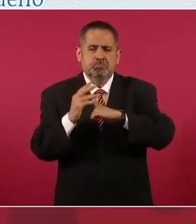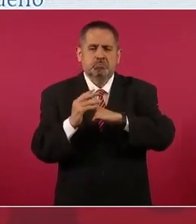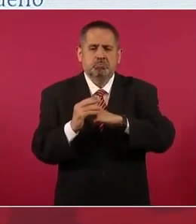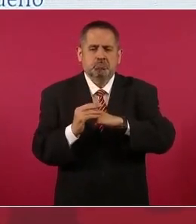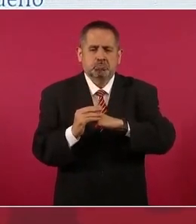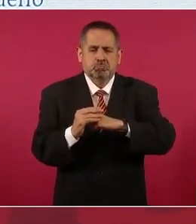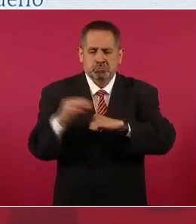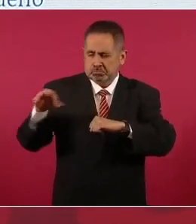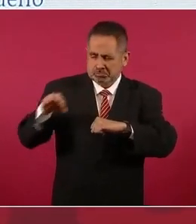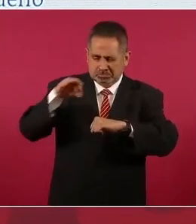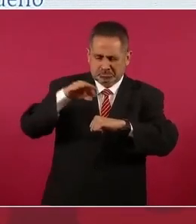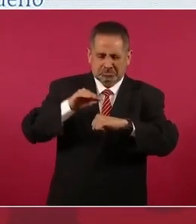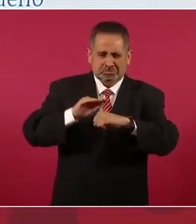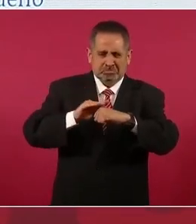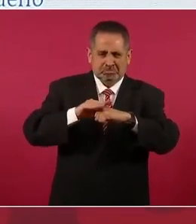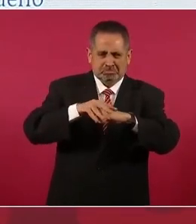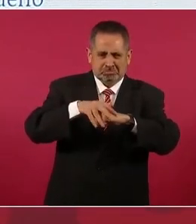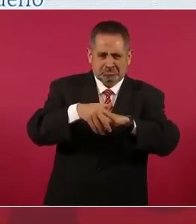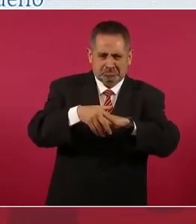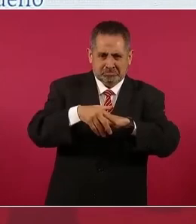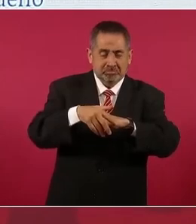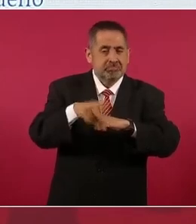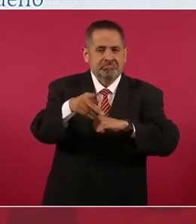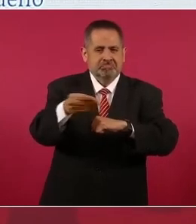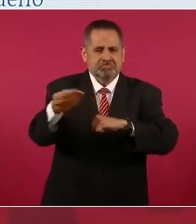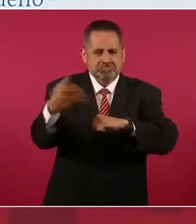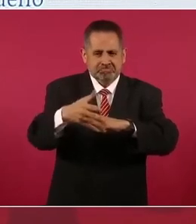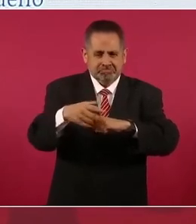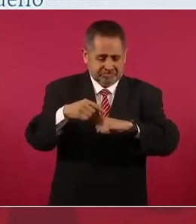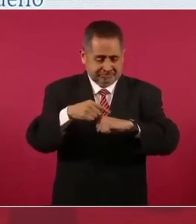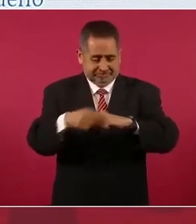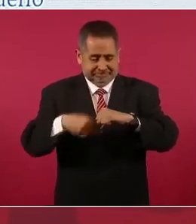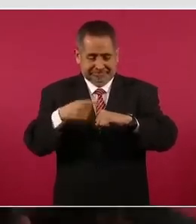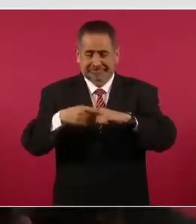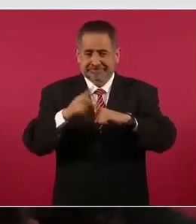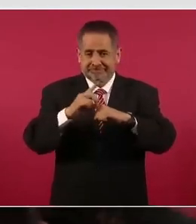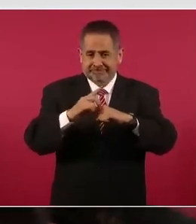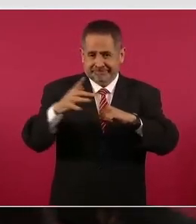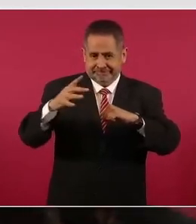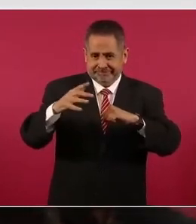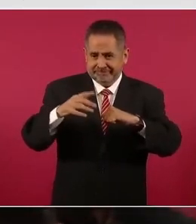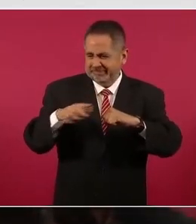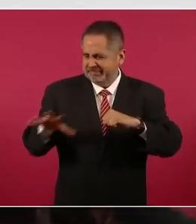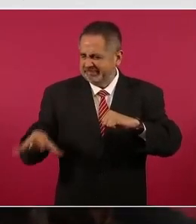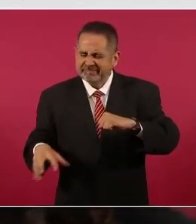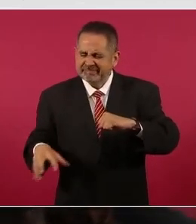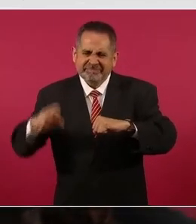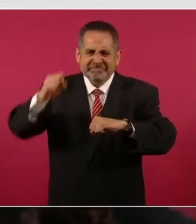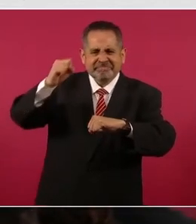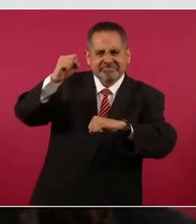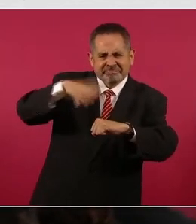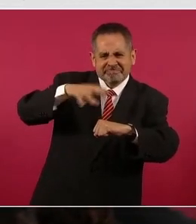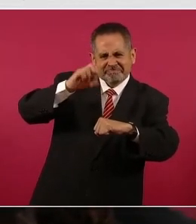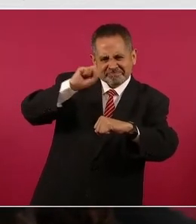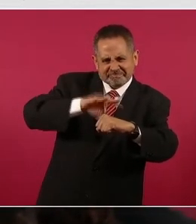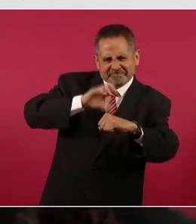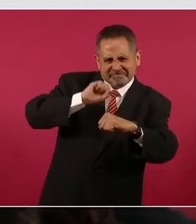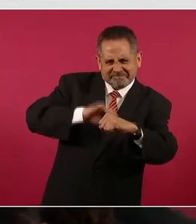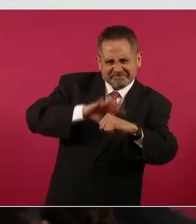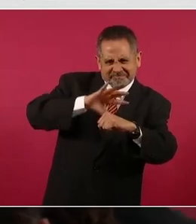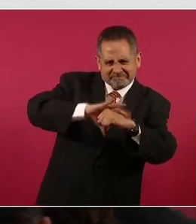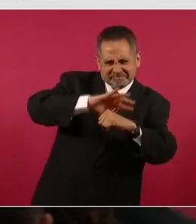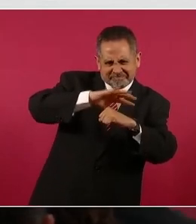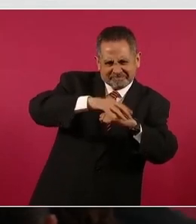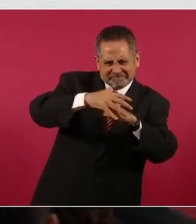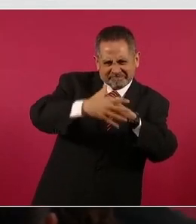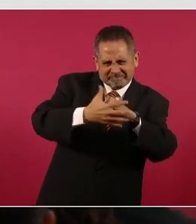pero aunque el diamante todo se encuentre de fango lleno el